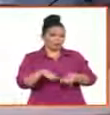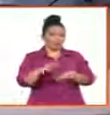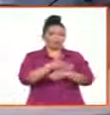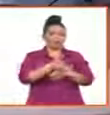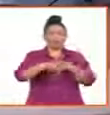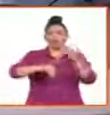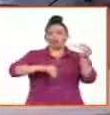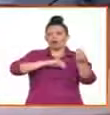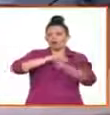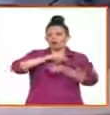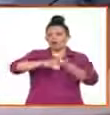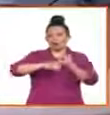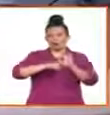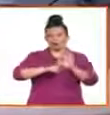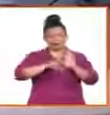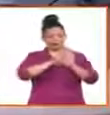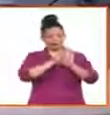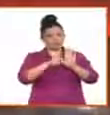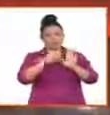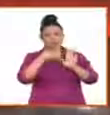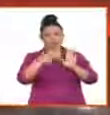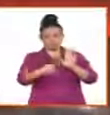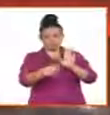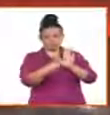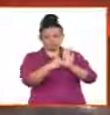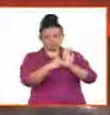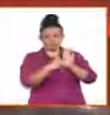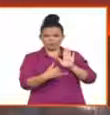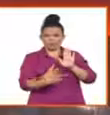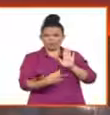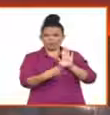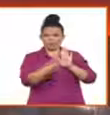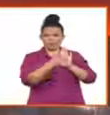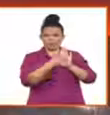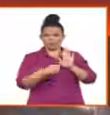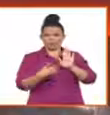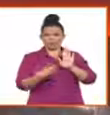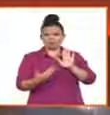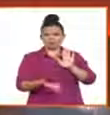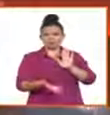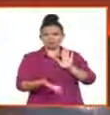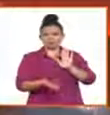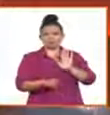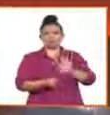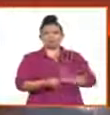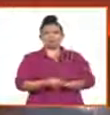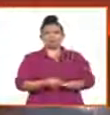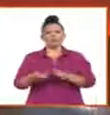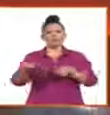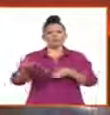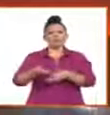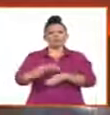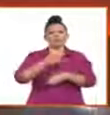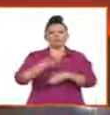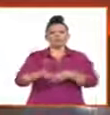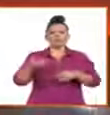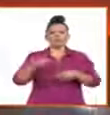a las que he hecho mención, que incluyen incluso bajísimos niveles de